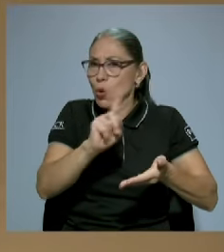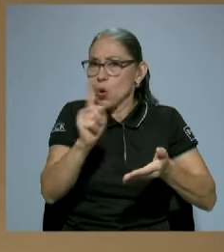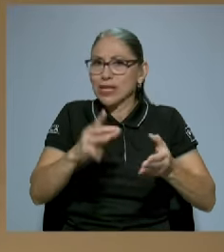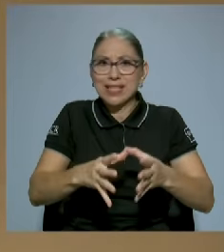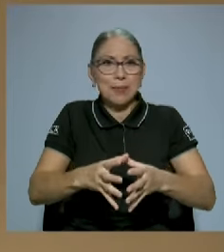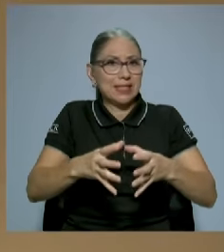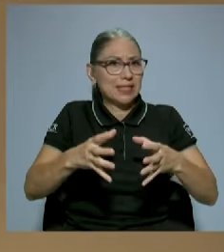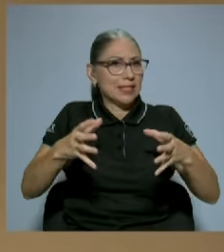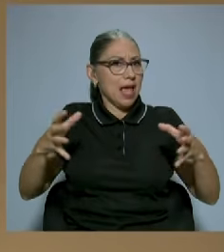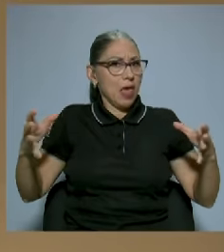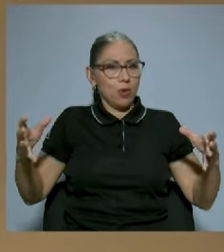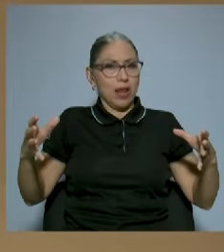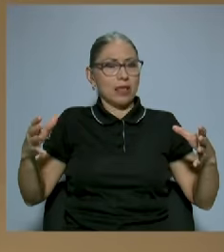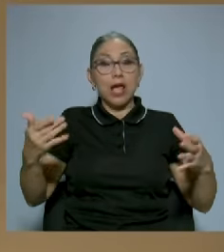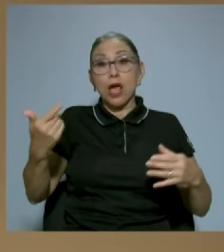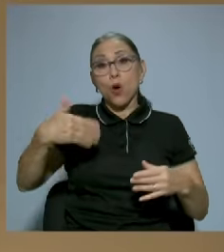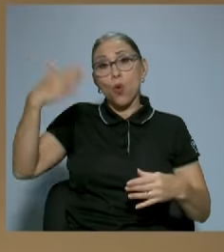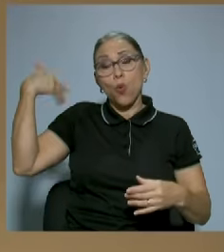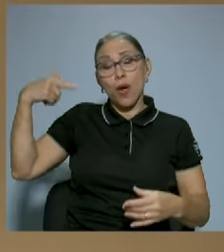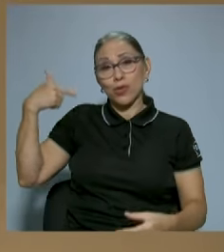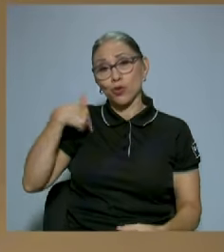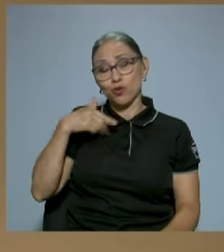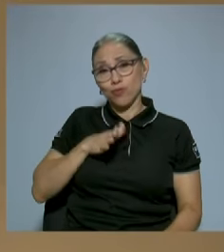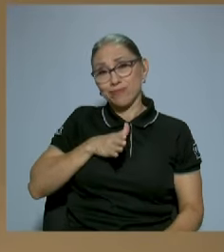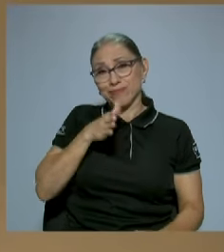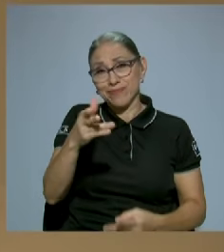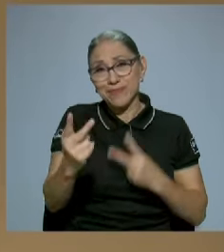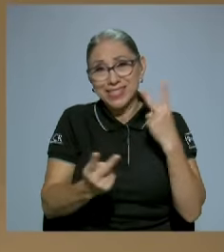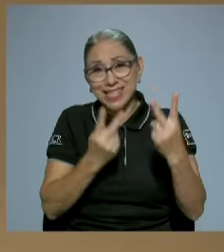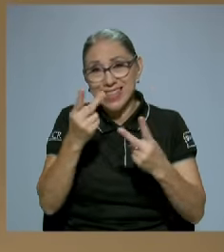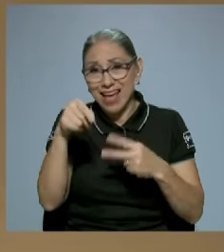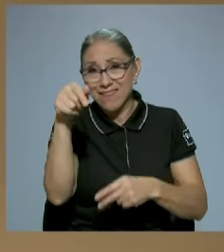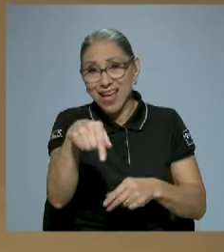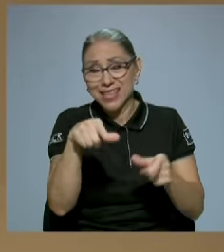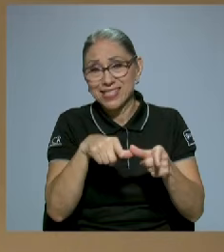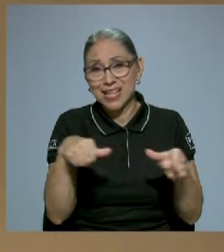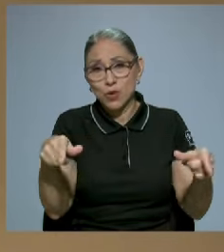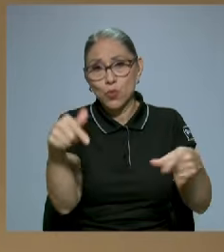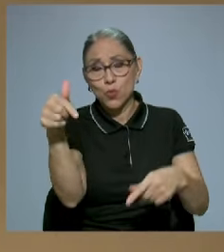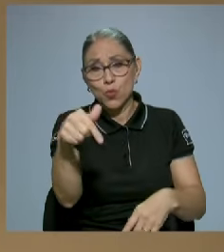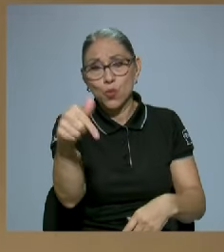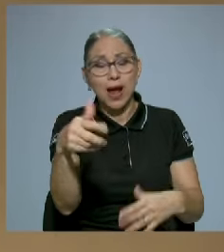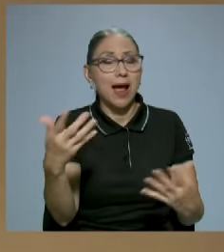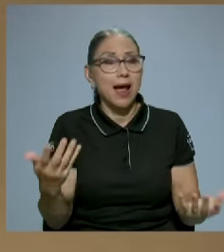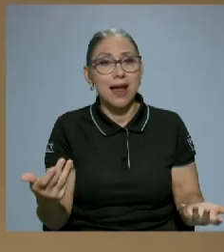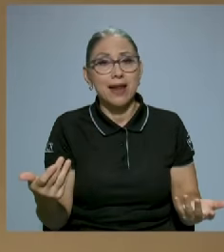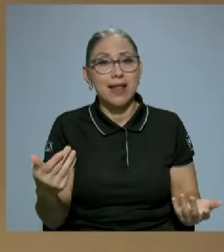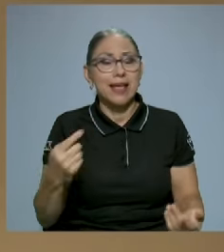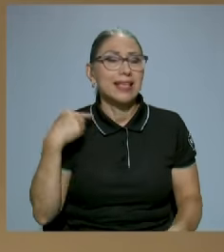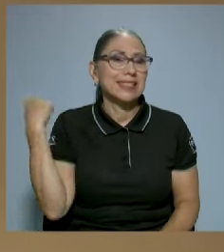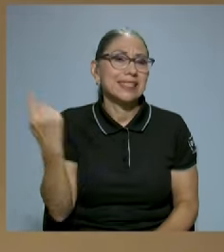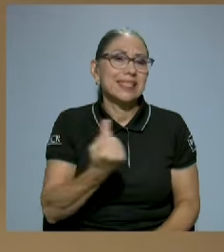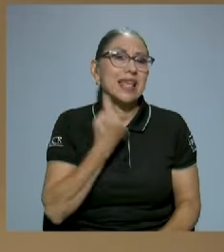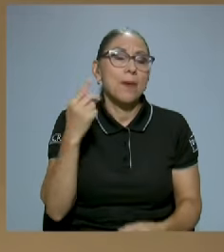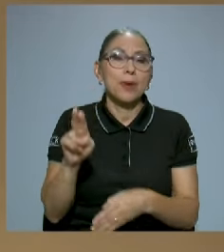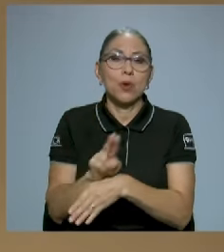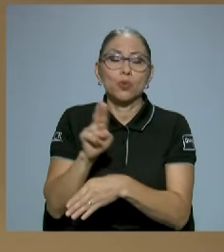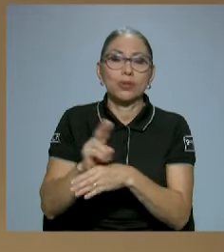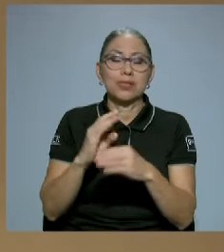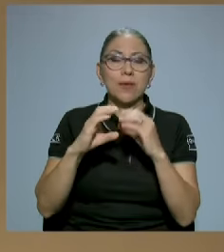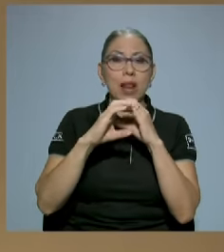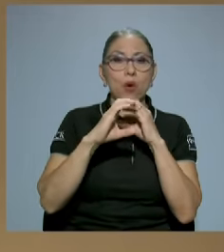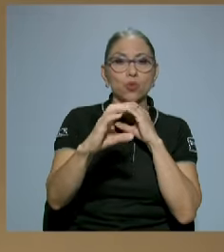Yo cuando visitaba esa manzana, siempre viajaba en autobús